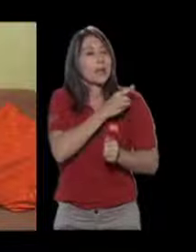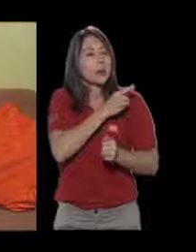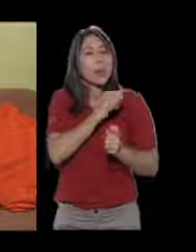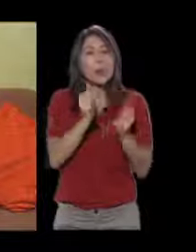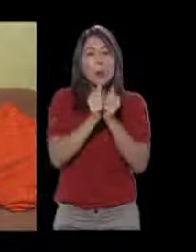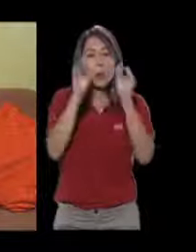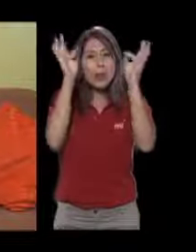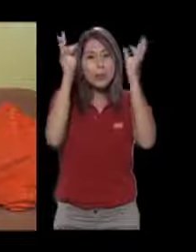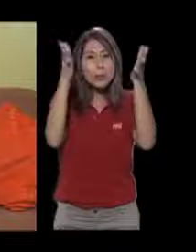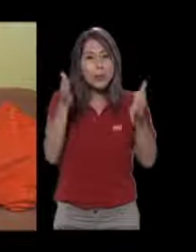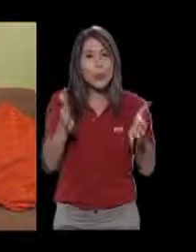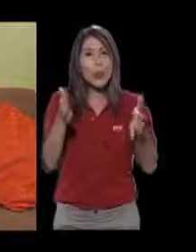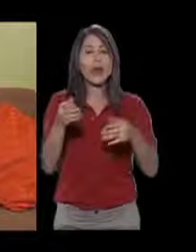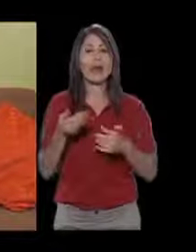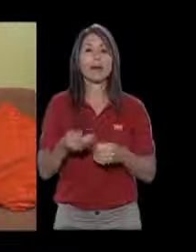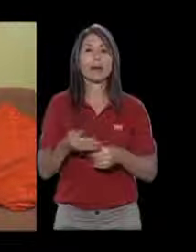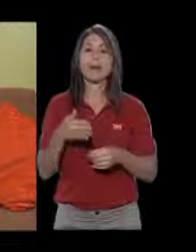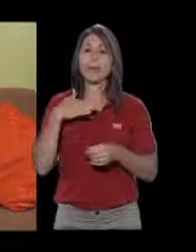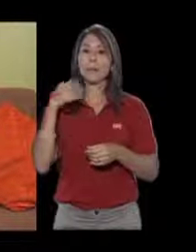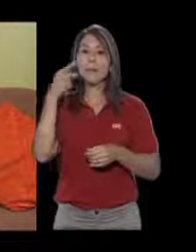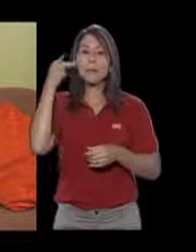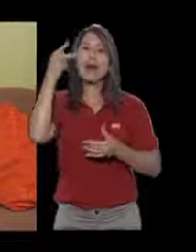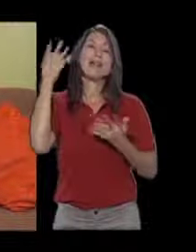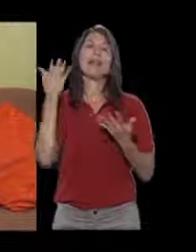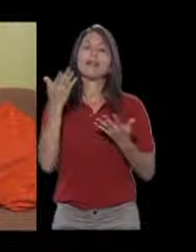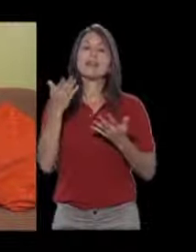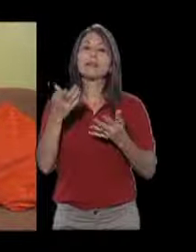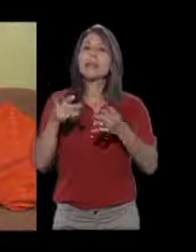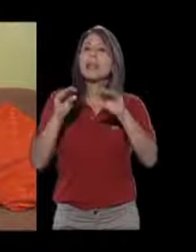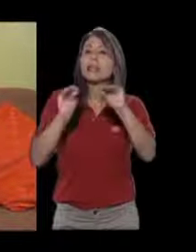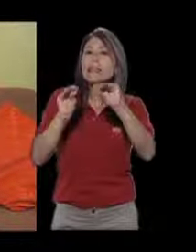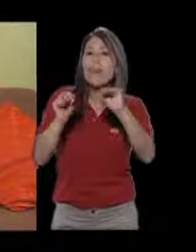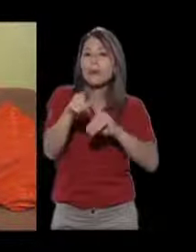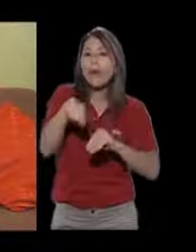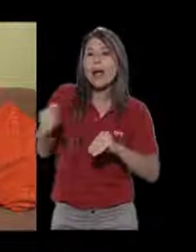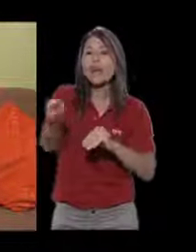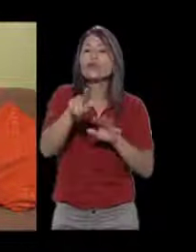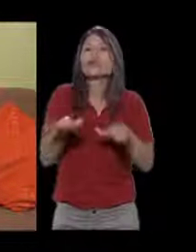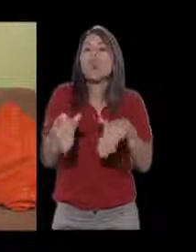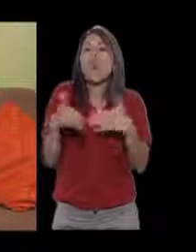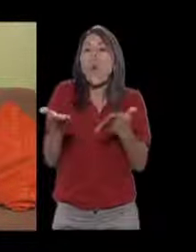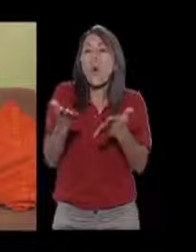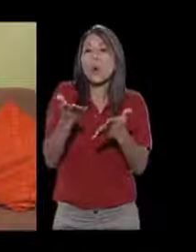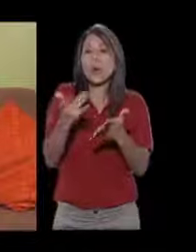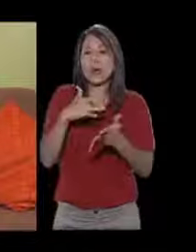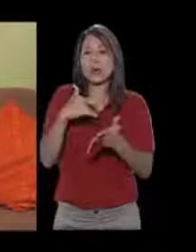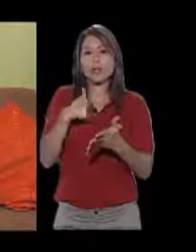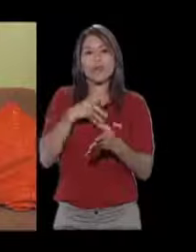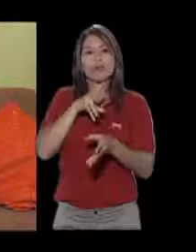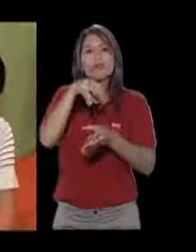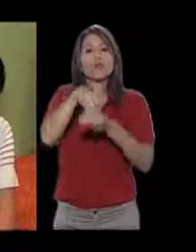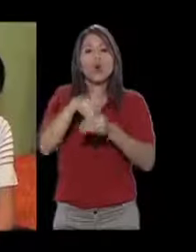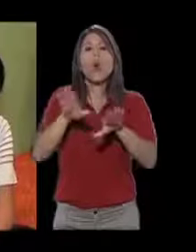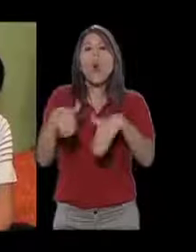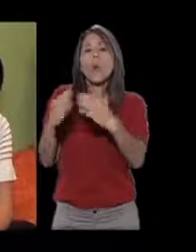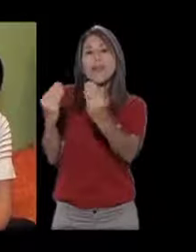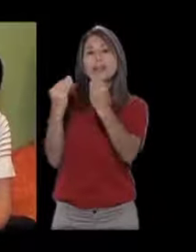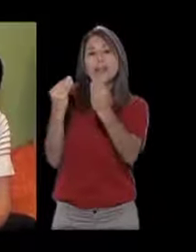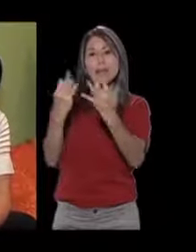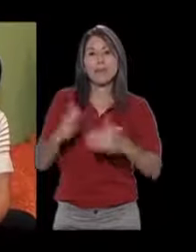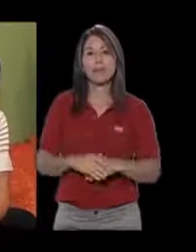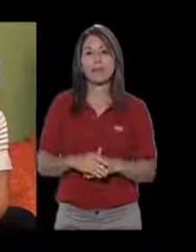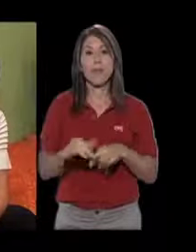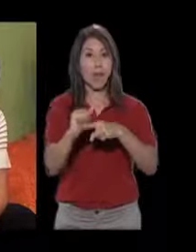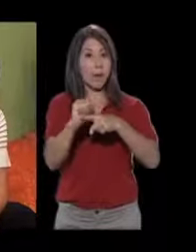le enseñaron cómo incluirme, cómo enseñarme. La capacitación no solo fue